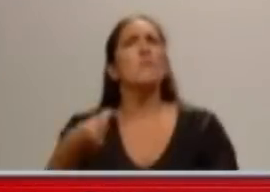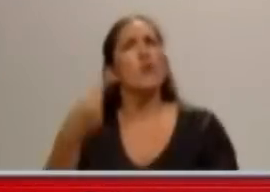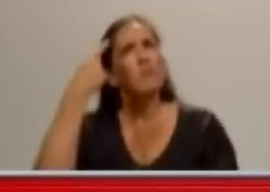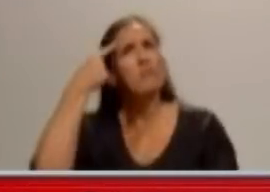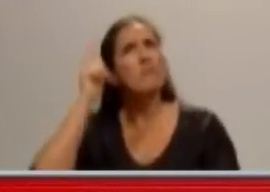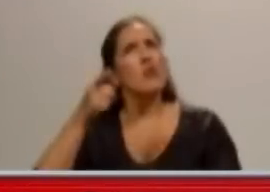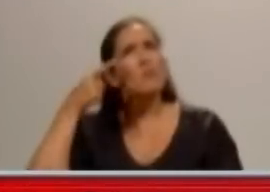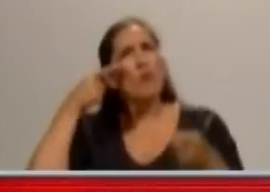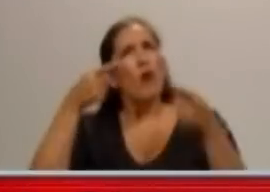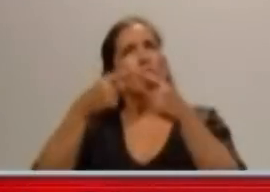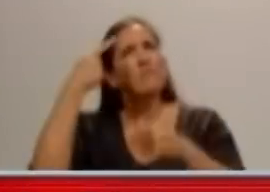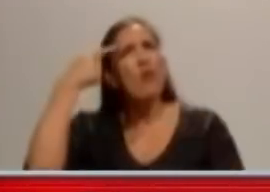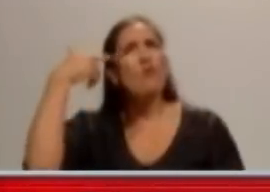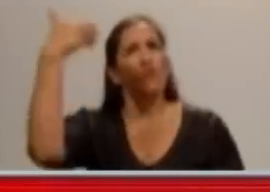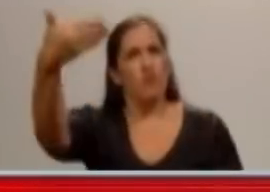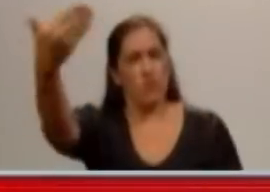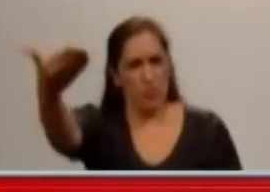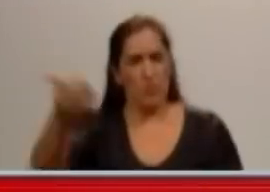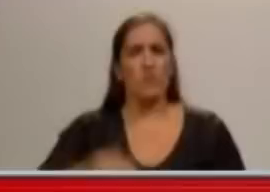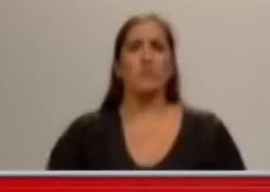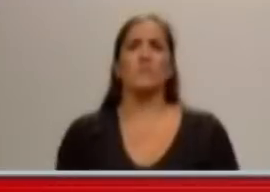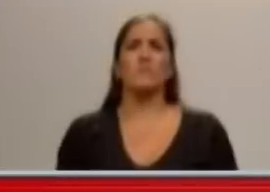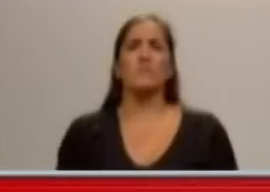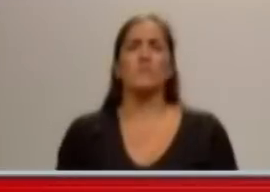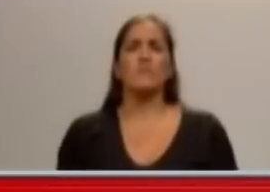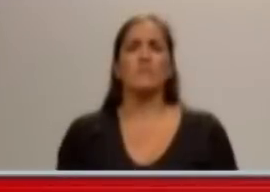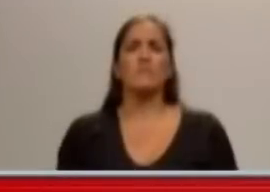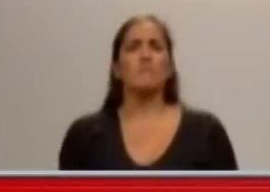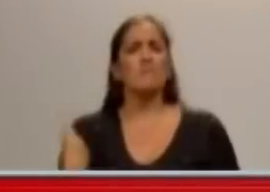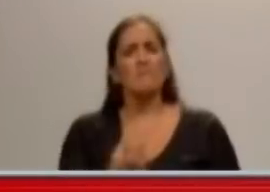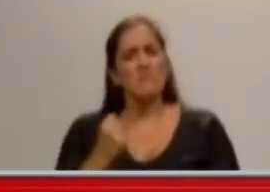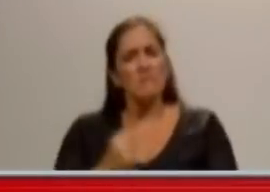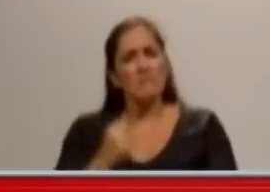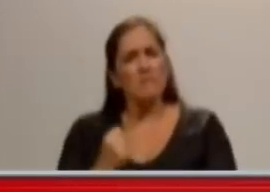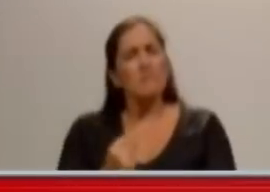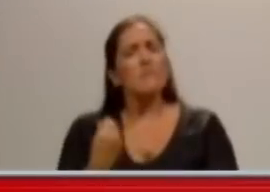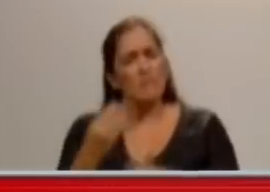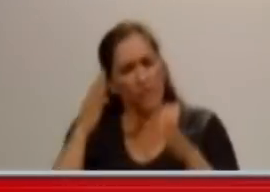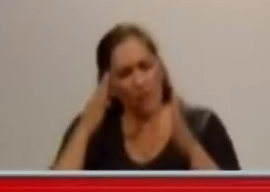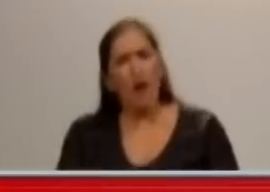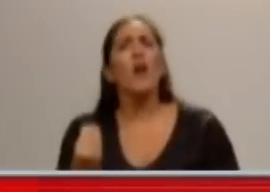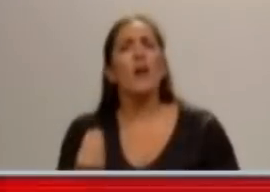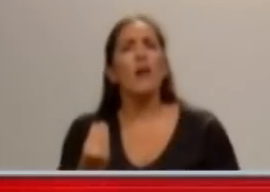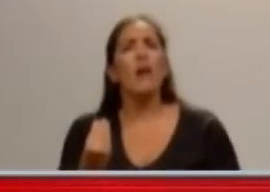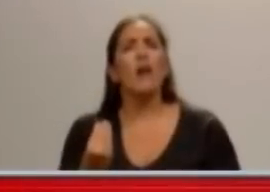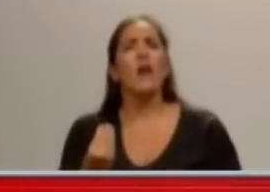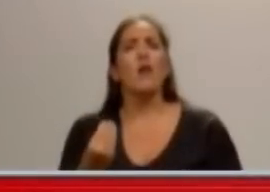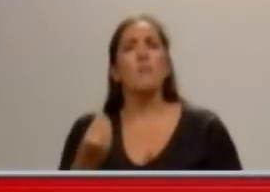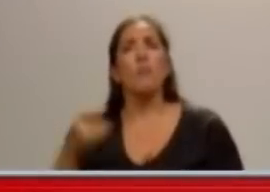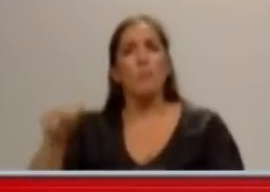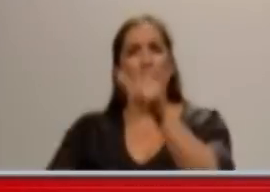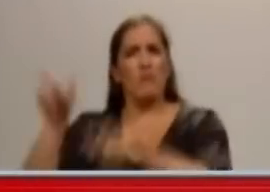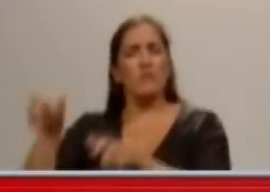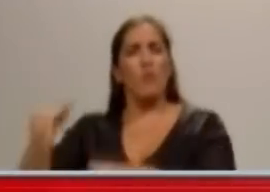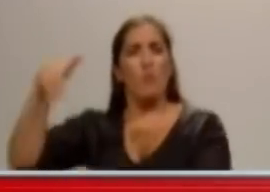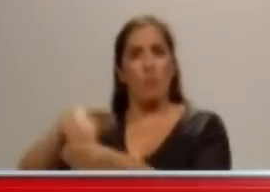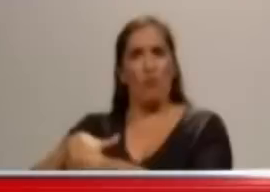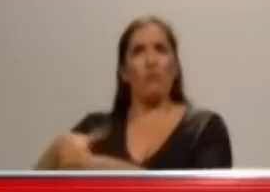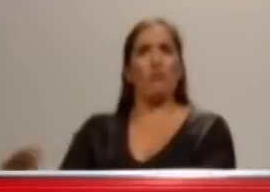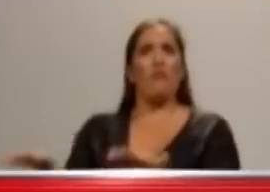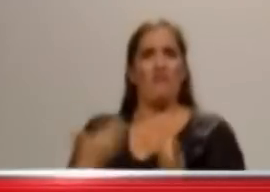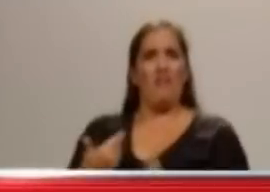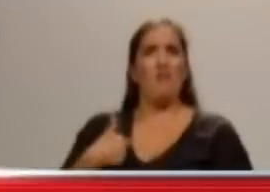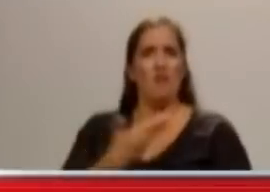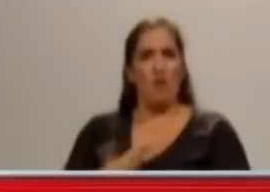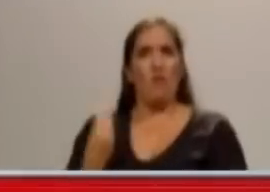Es frialdad de la Presidenta en relación a la muerte del fiscal Nisman que impacta. Más allá de las razones, de los aspectos críticos